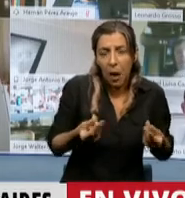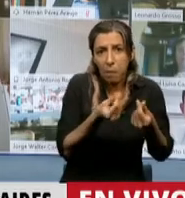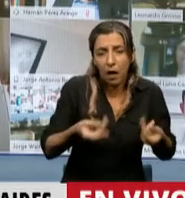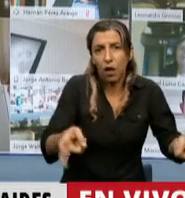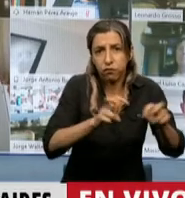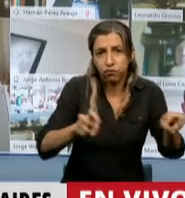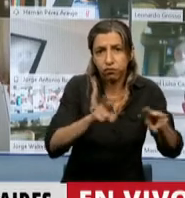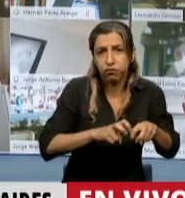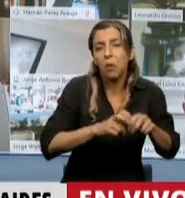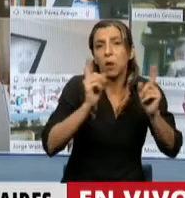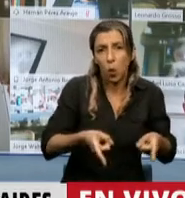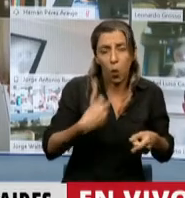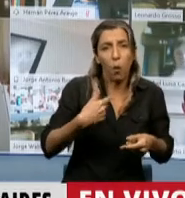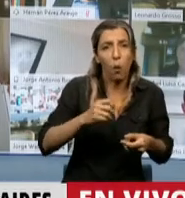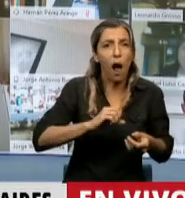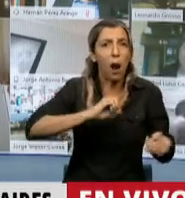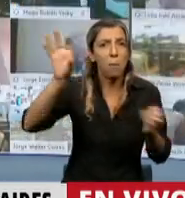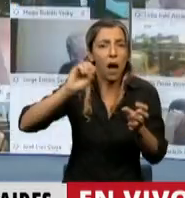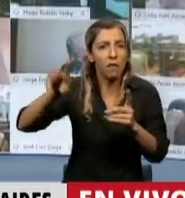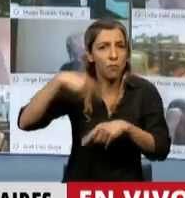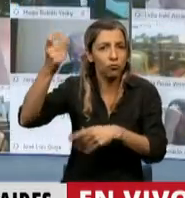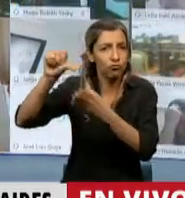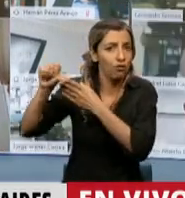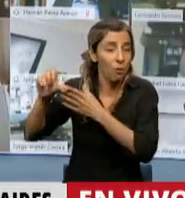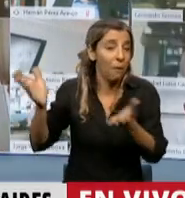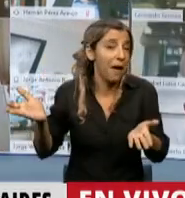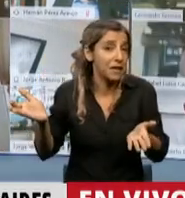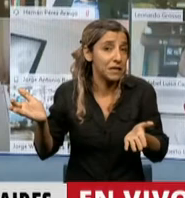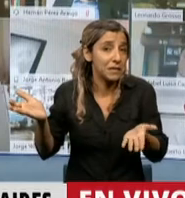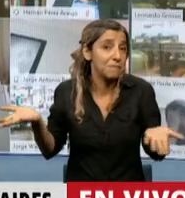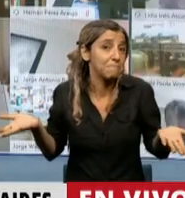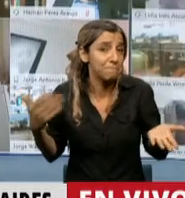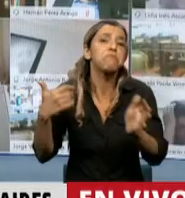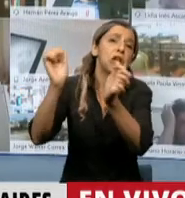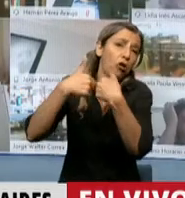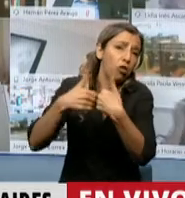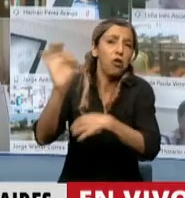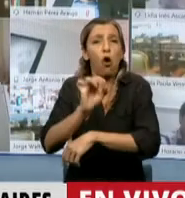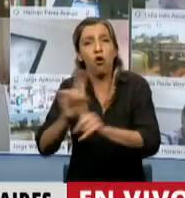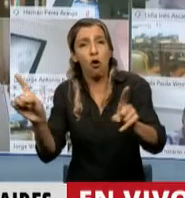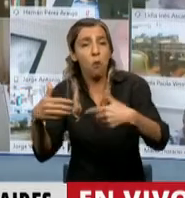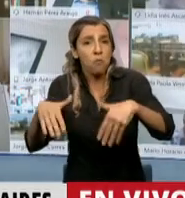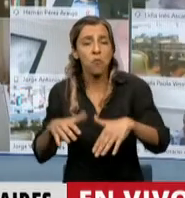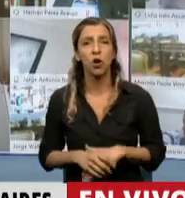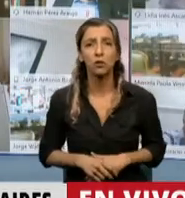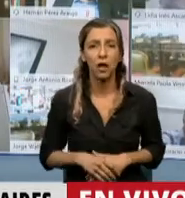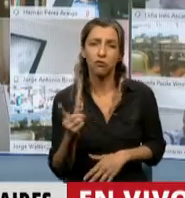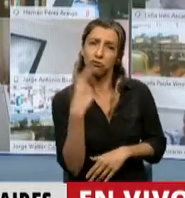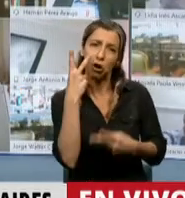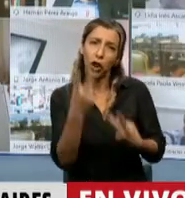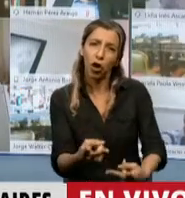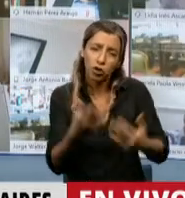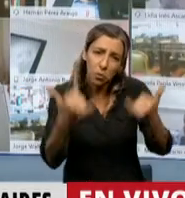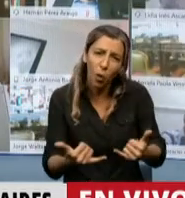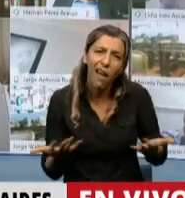la fuga, sea a guaridas o sea a otros países? ¿Por qué se le va a reconocer legitimidad?